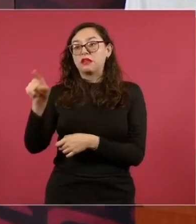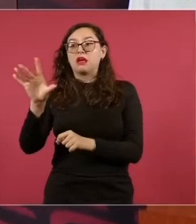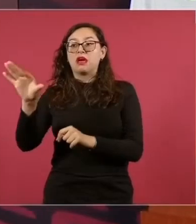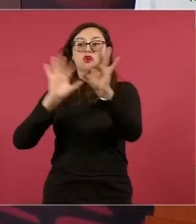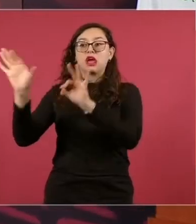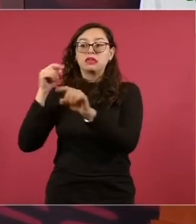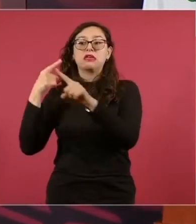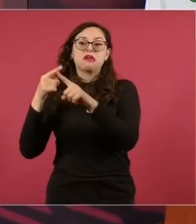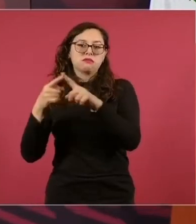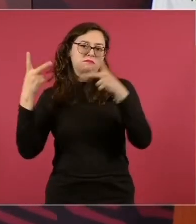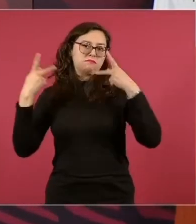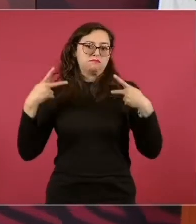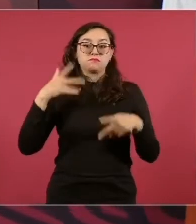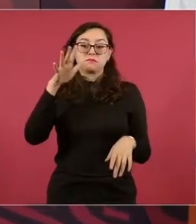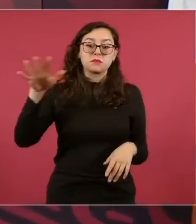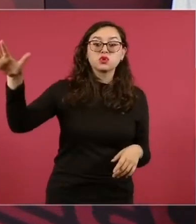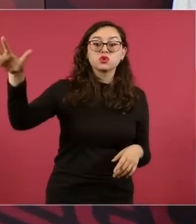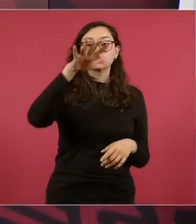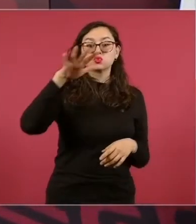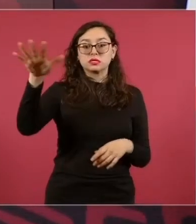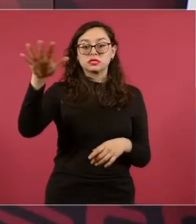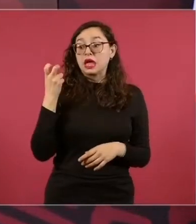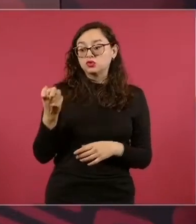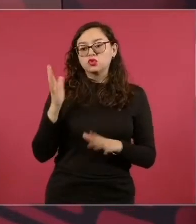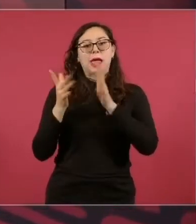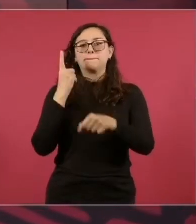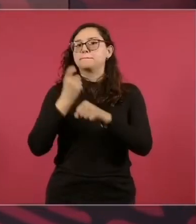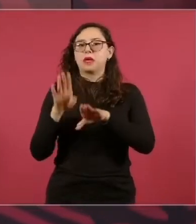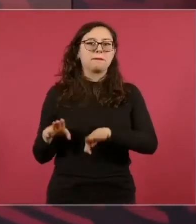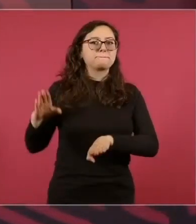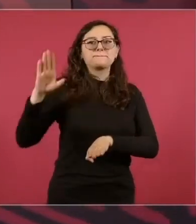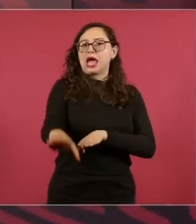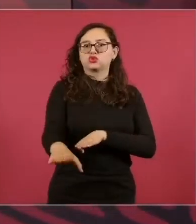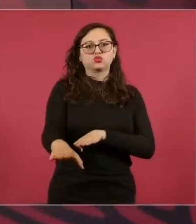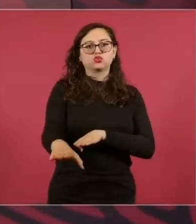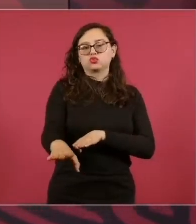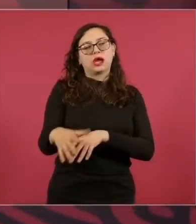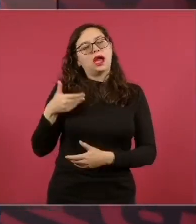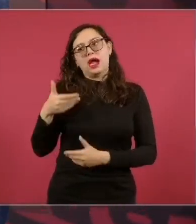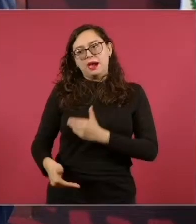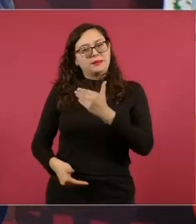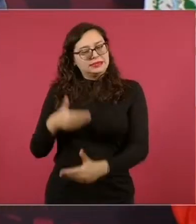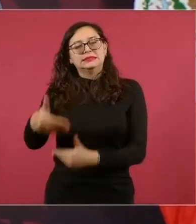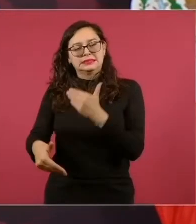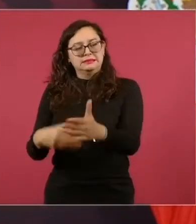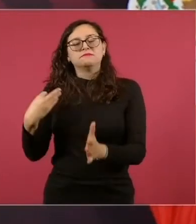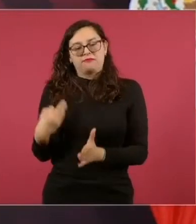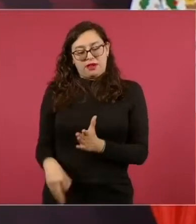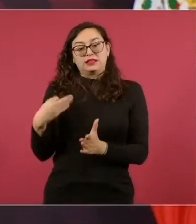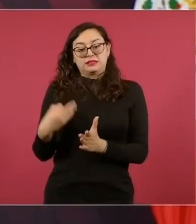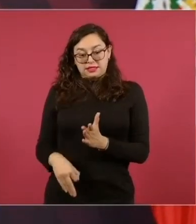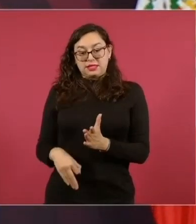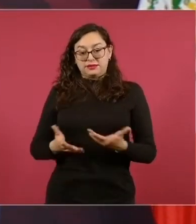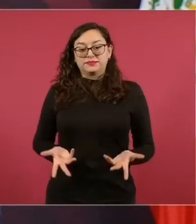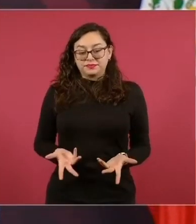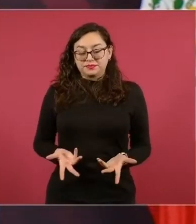pueblo, ya vamos a avanzar. no se